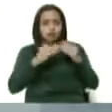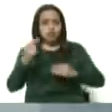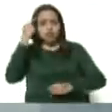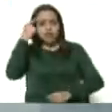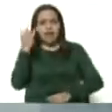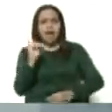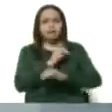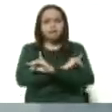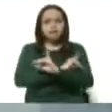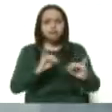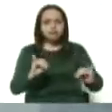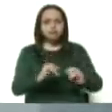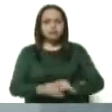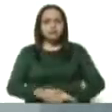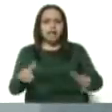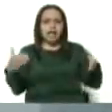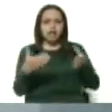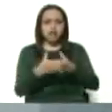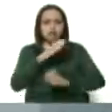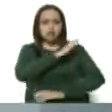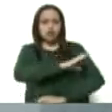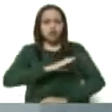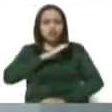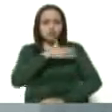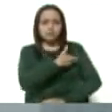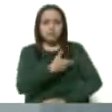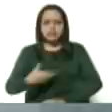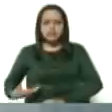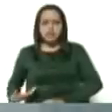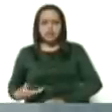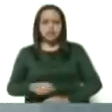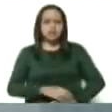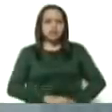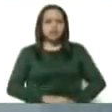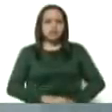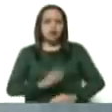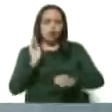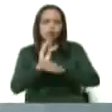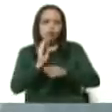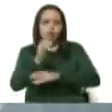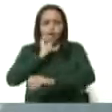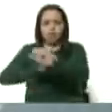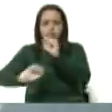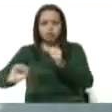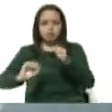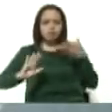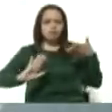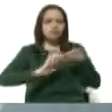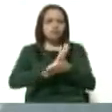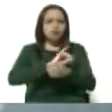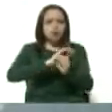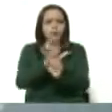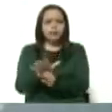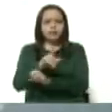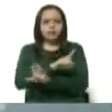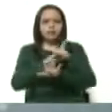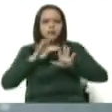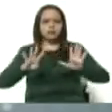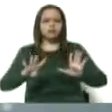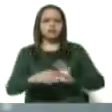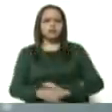de finalizar la reunión de la Comisión Presidencial para Prevención y Combate del COVID-19